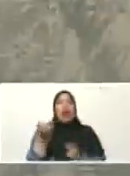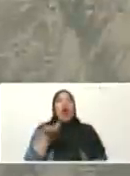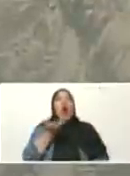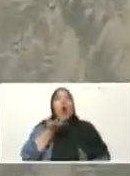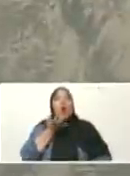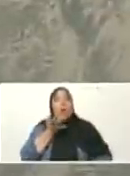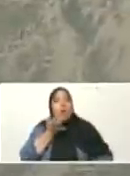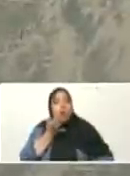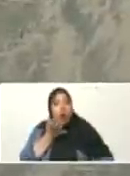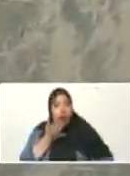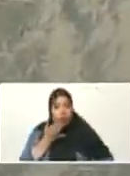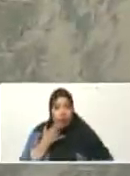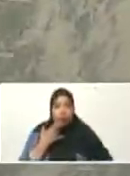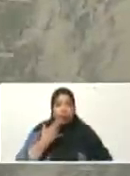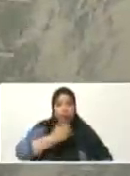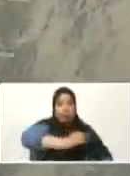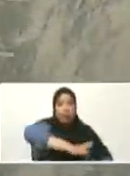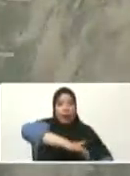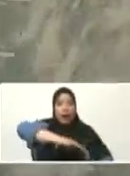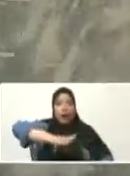unos calorones tremendos,